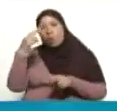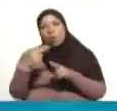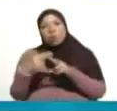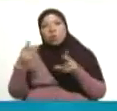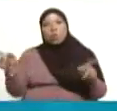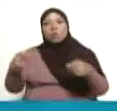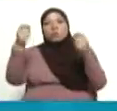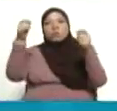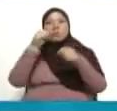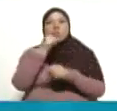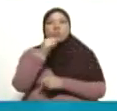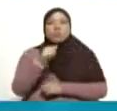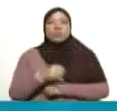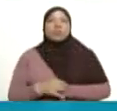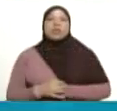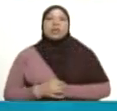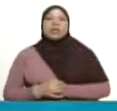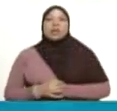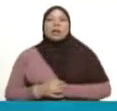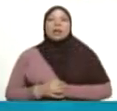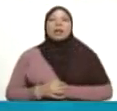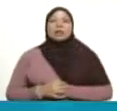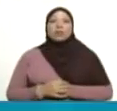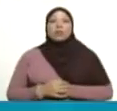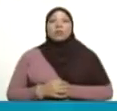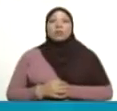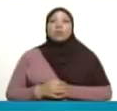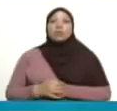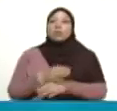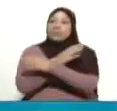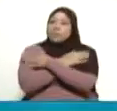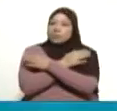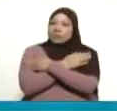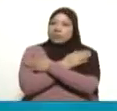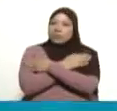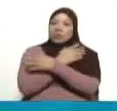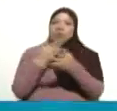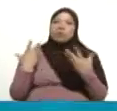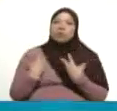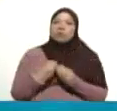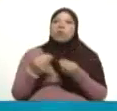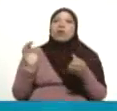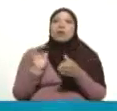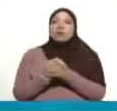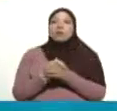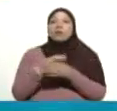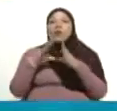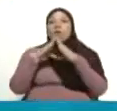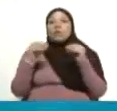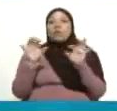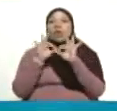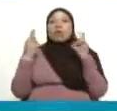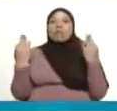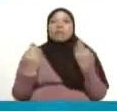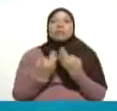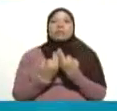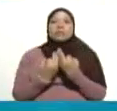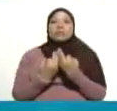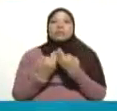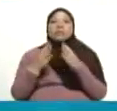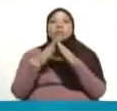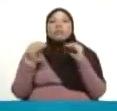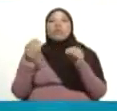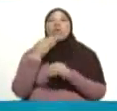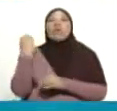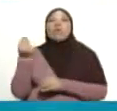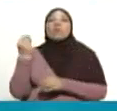a Roberto Hernández Montoya. Y mi abrazo de compañía y solidaridad a todos sus familiares, a todas sus